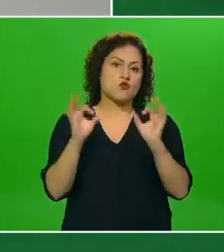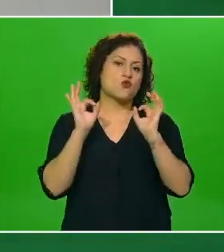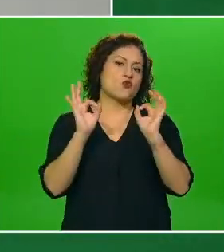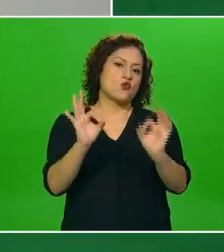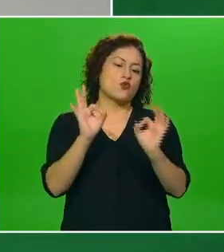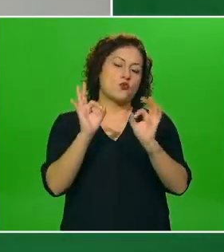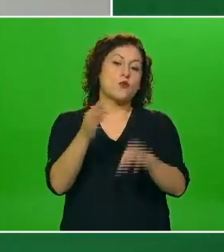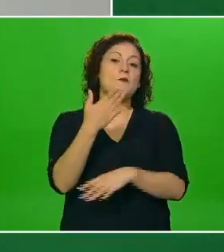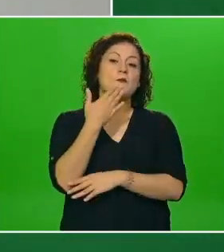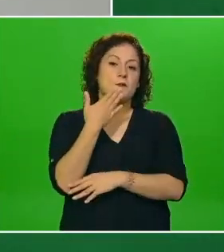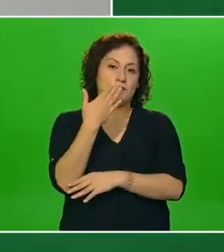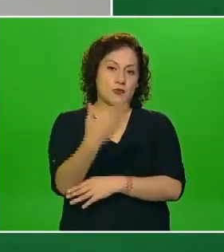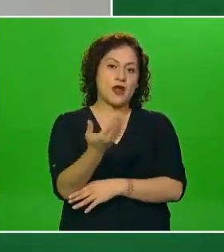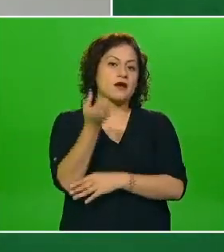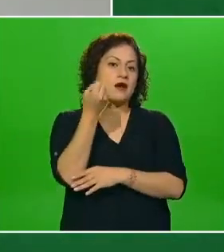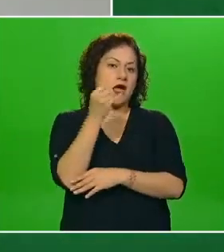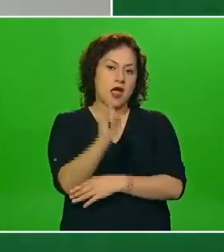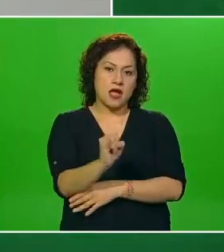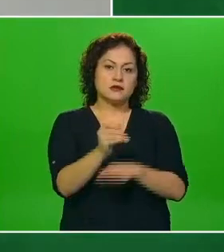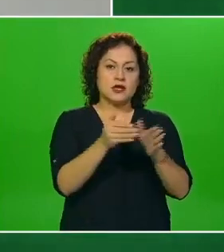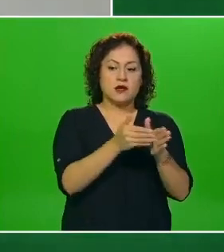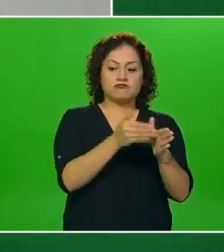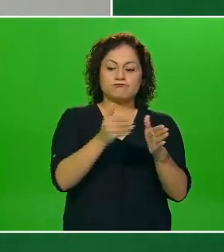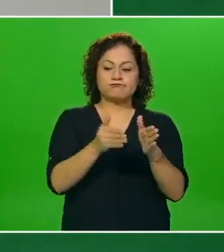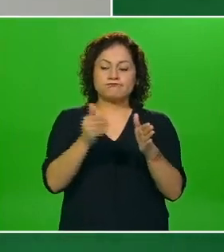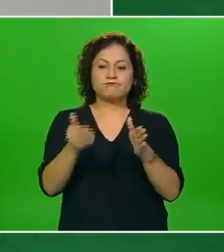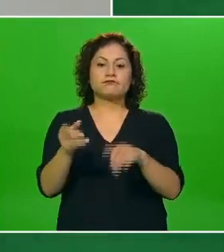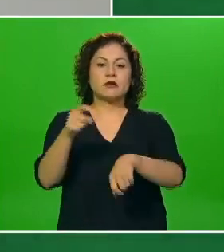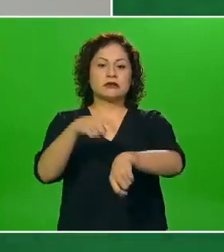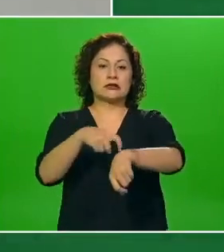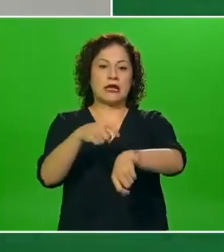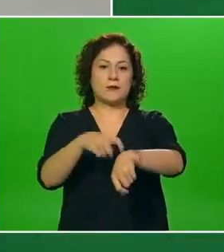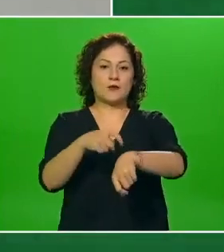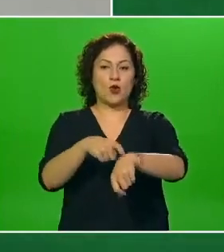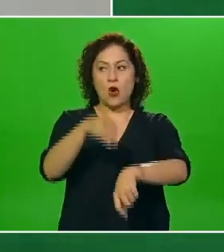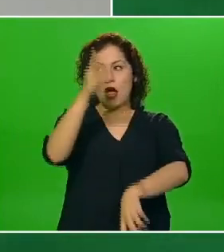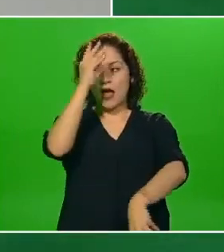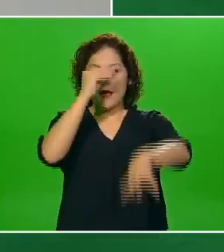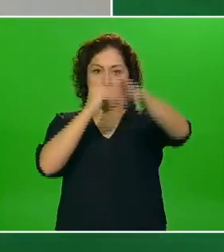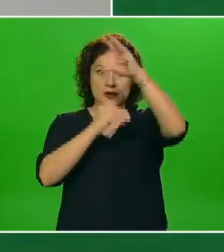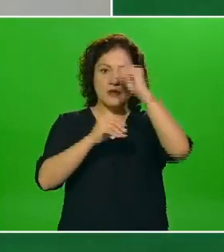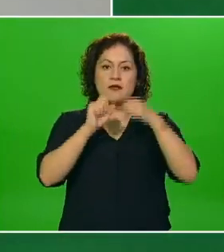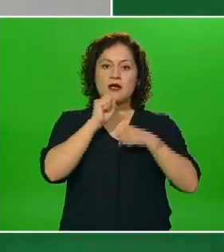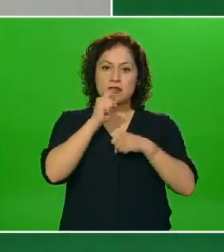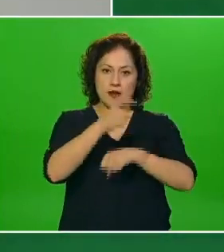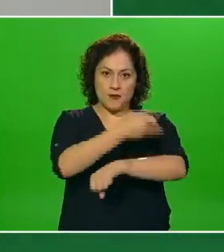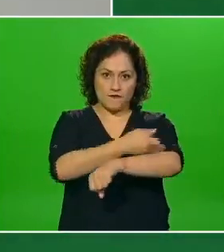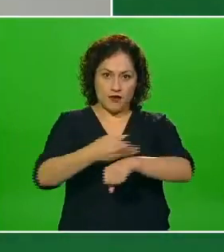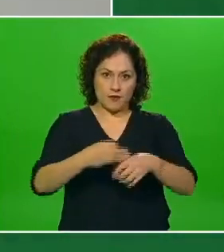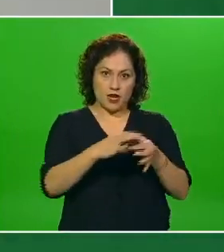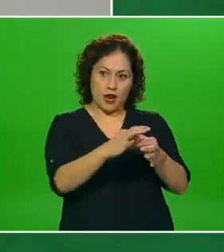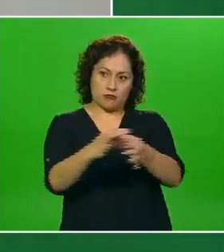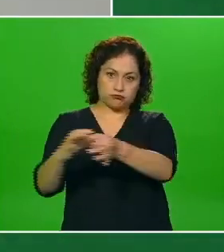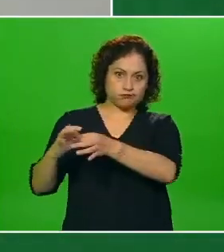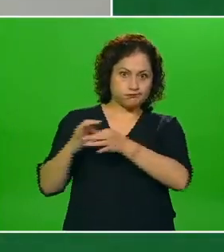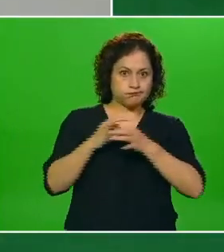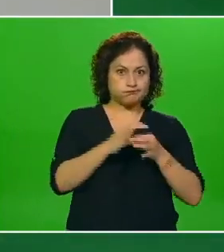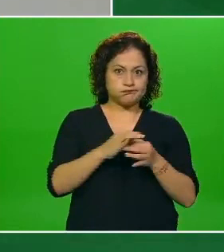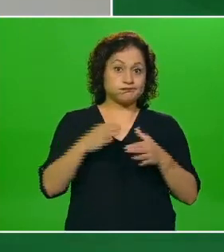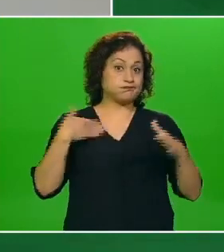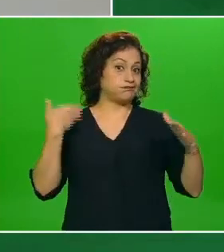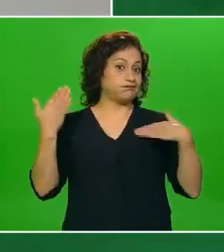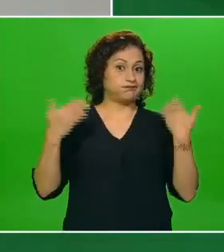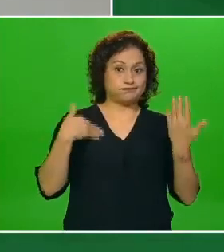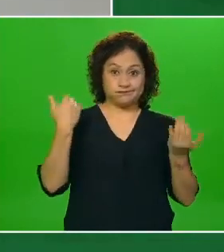de crear rutinas saludables lazos familiares divertirnos porque no y generar habilidades para el